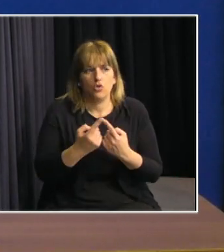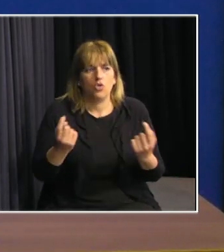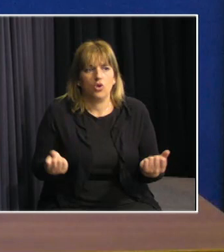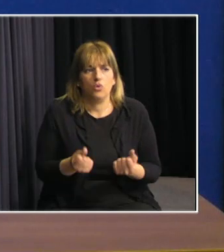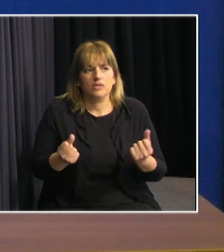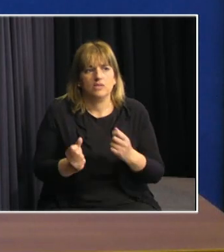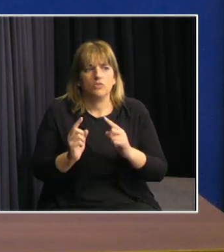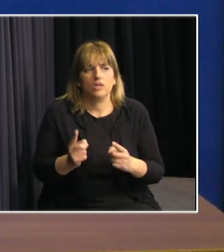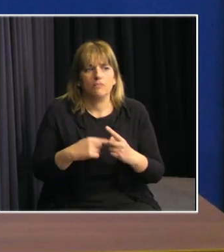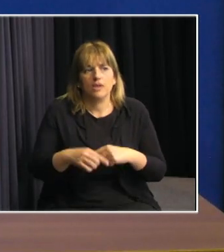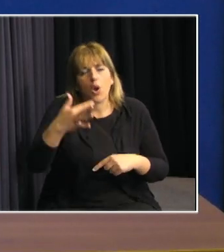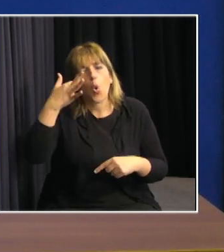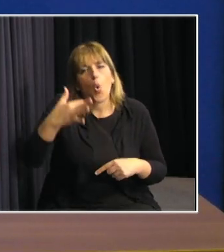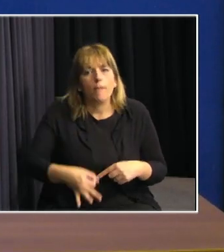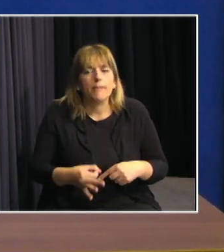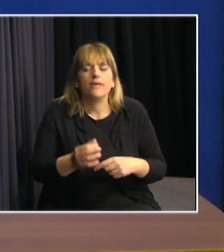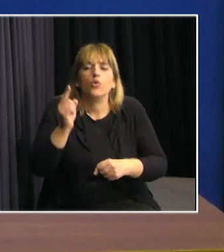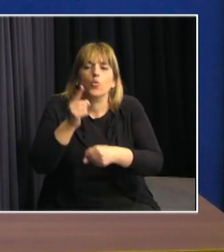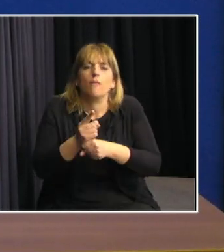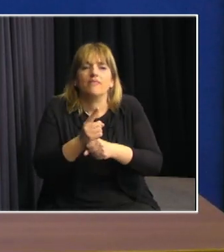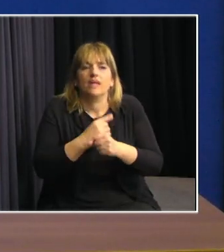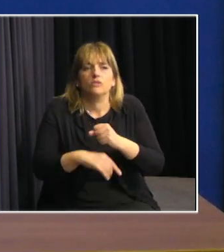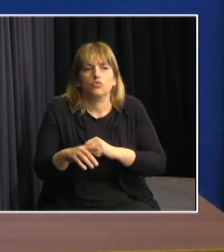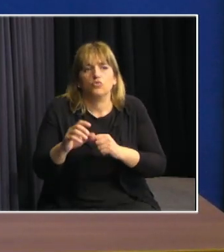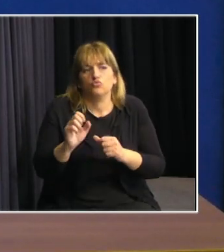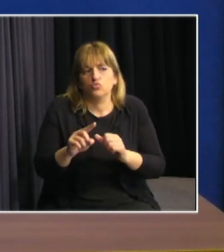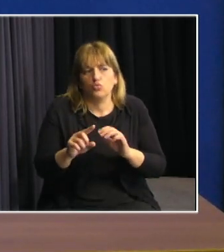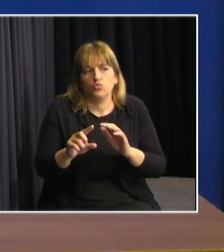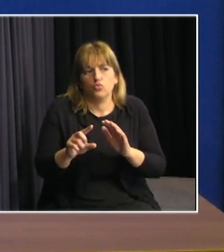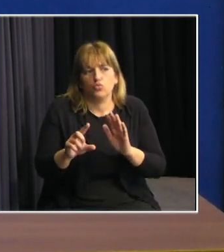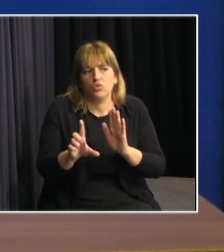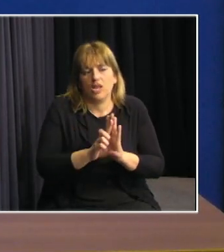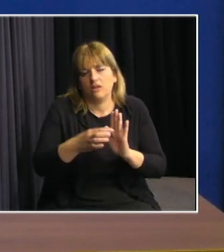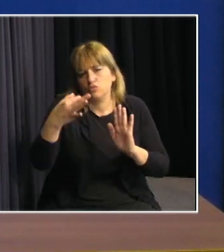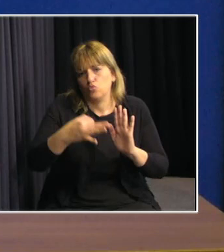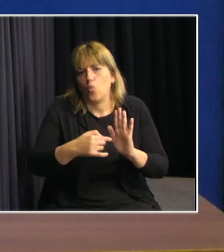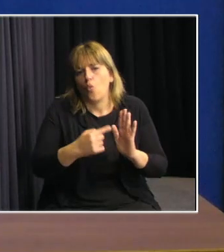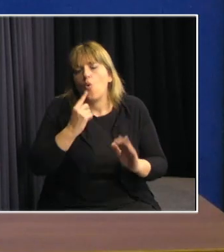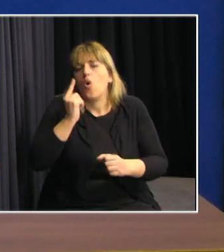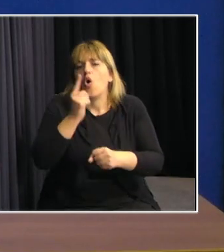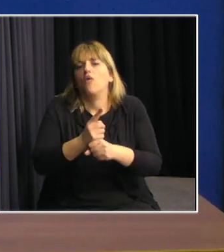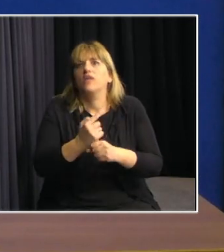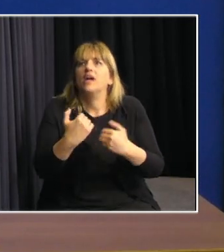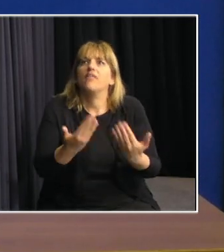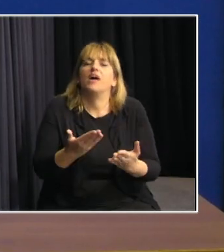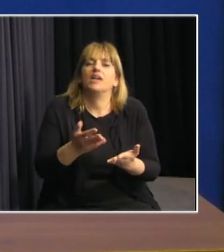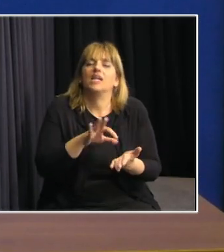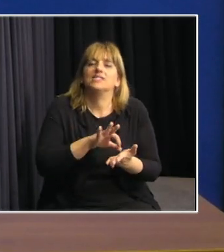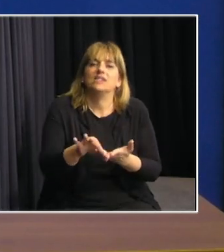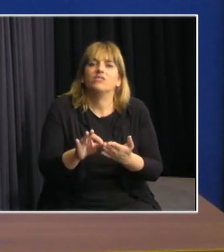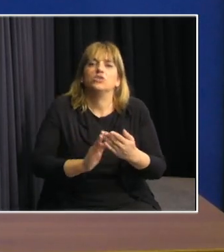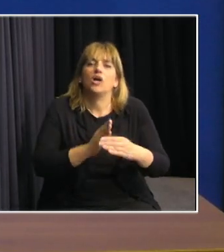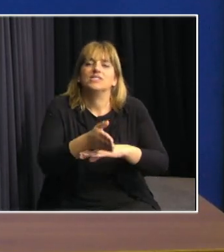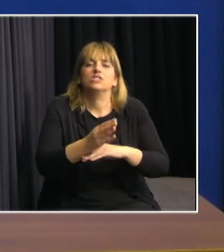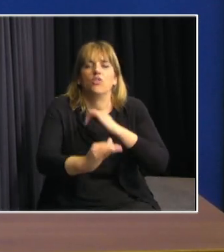además cumpliendo con un mandato legal que nos obliga a garantizarle a la población el acceso a información